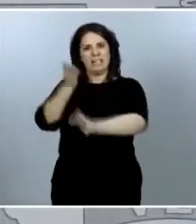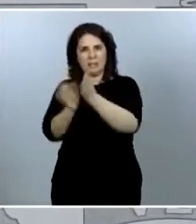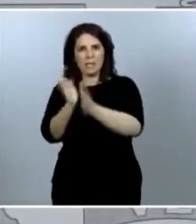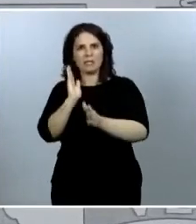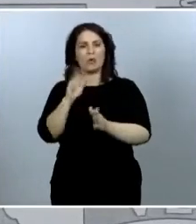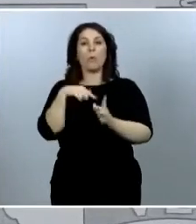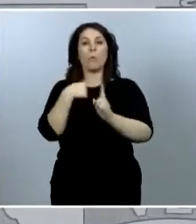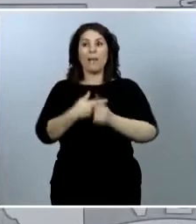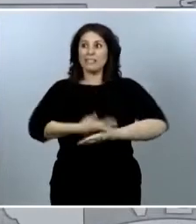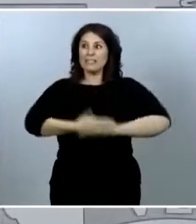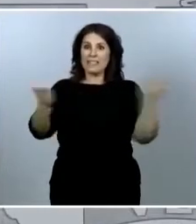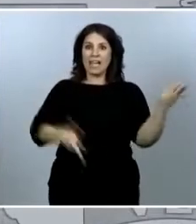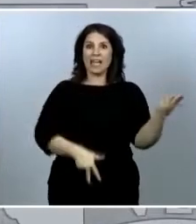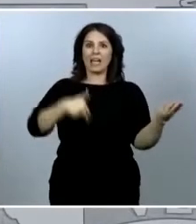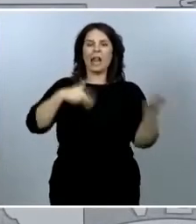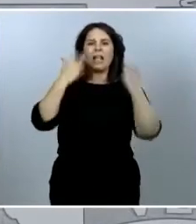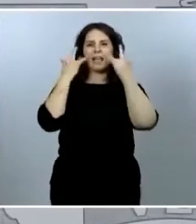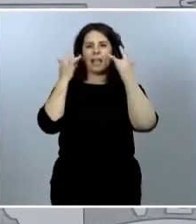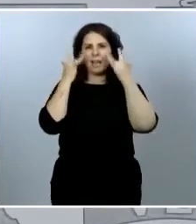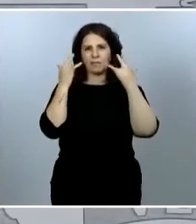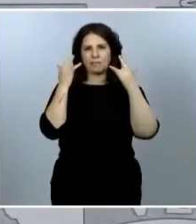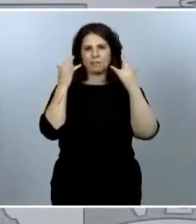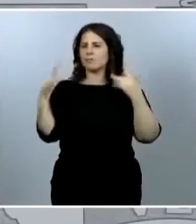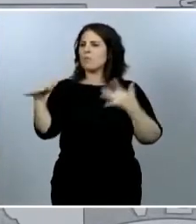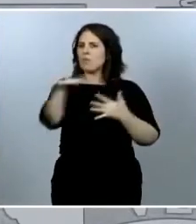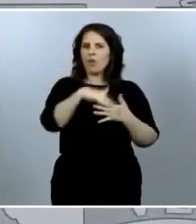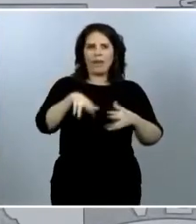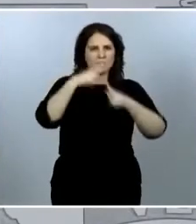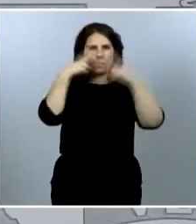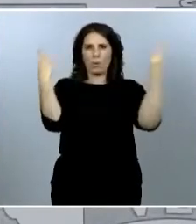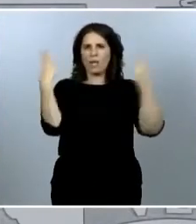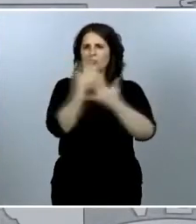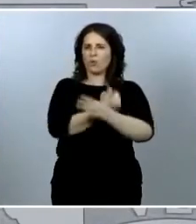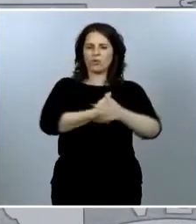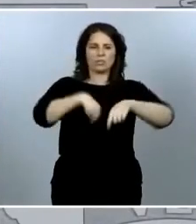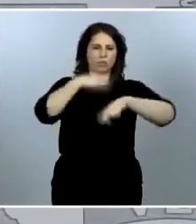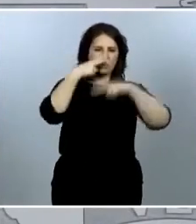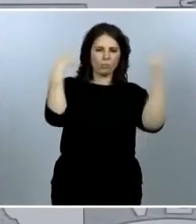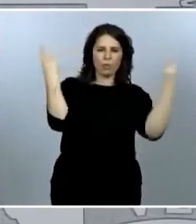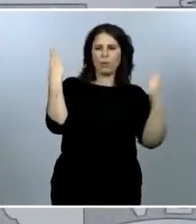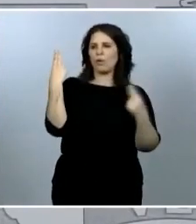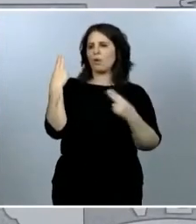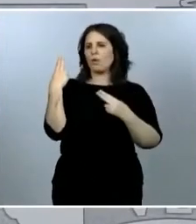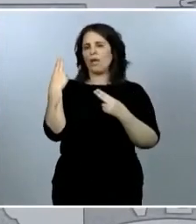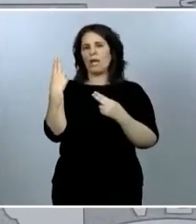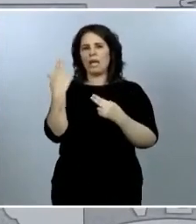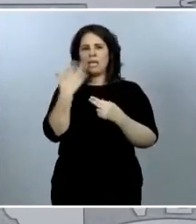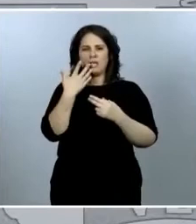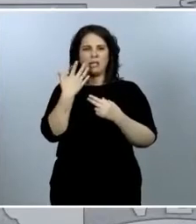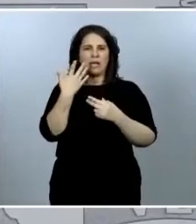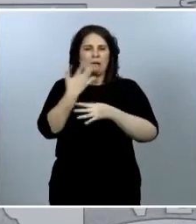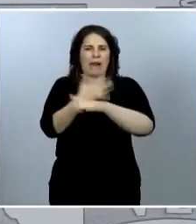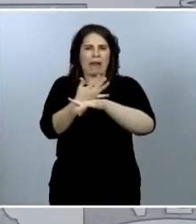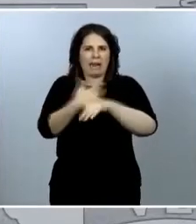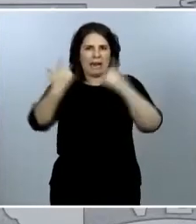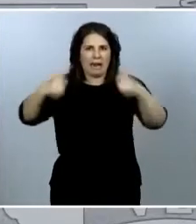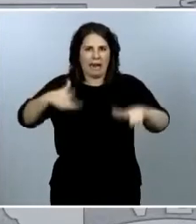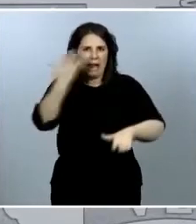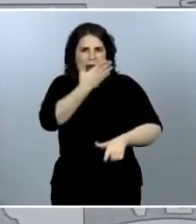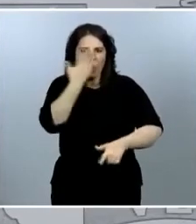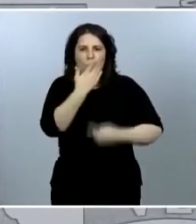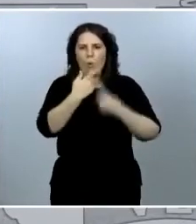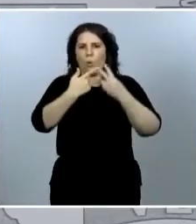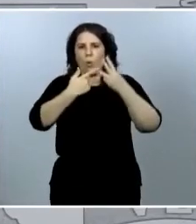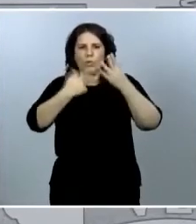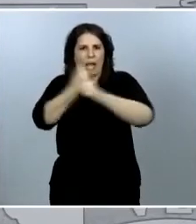en todos los lugares públicos, en el transporte, en el recreo, en el trabajo, pero el primer control, como me han escuchado decir en algunas